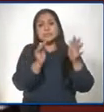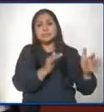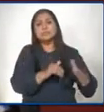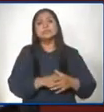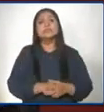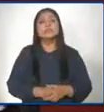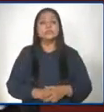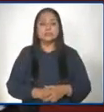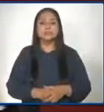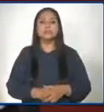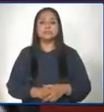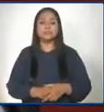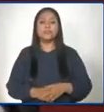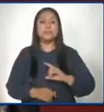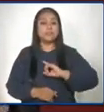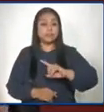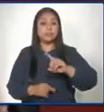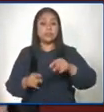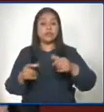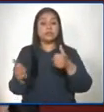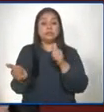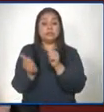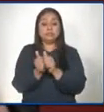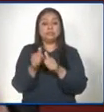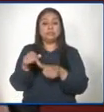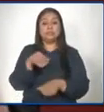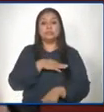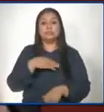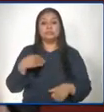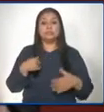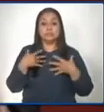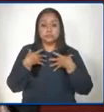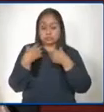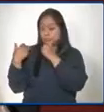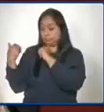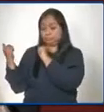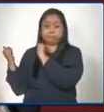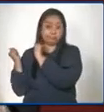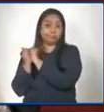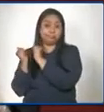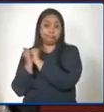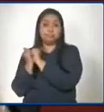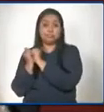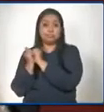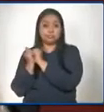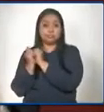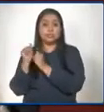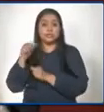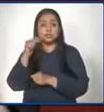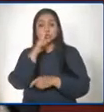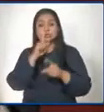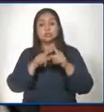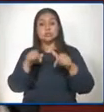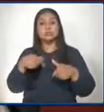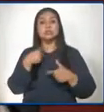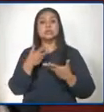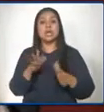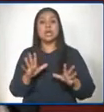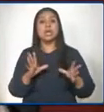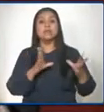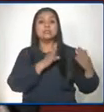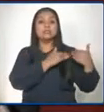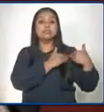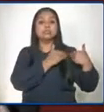Seguimos con ese acompañamiento de parte del Ministerio de Salud. También tenemos ya el compromiso de un